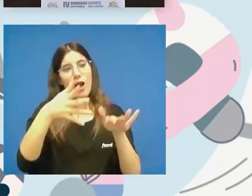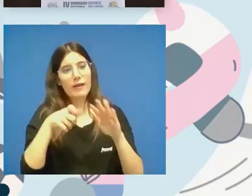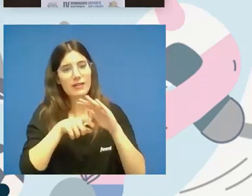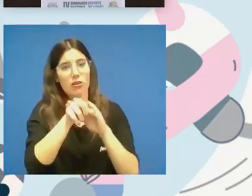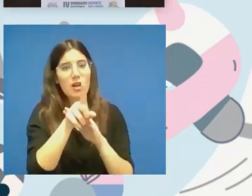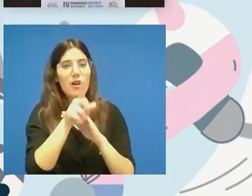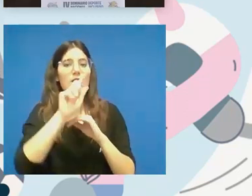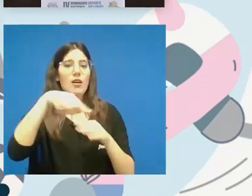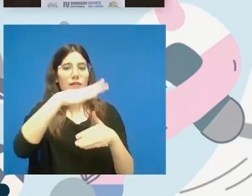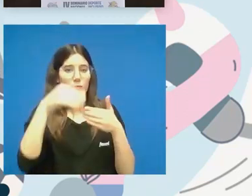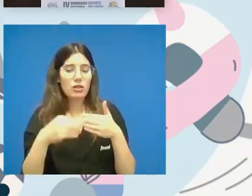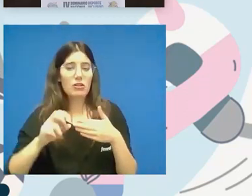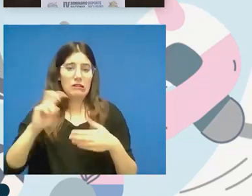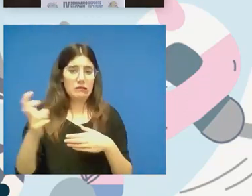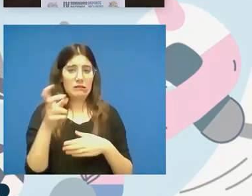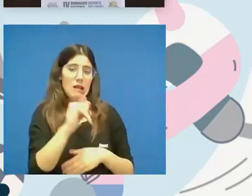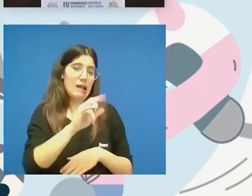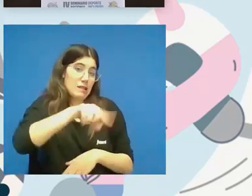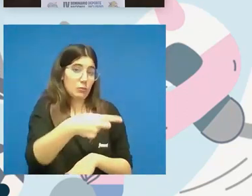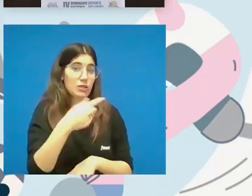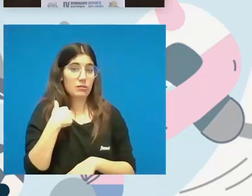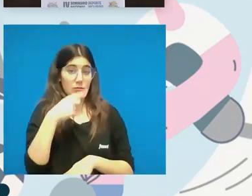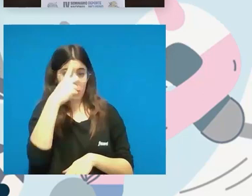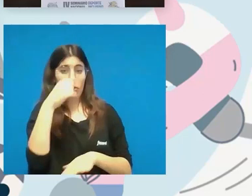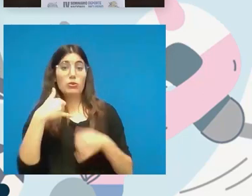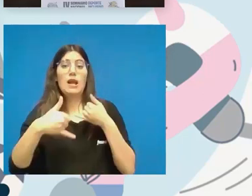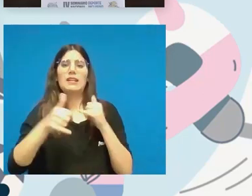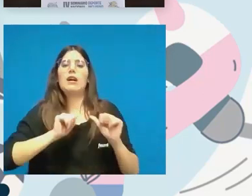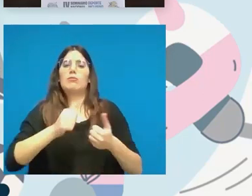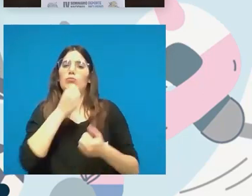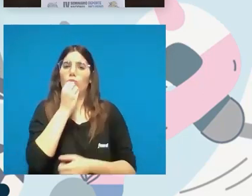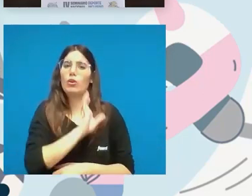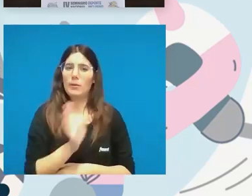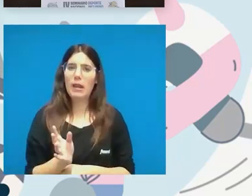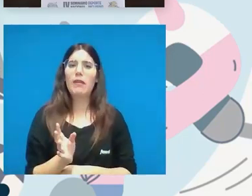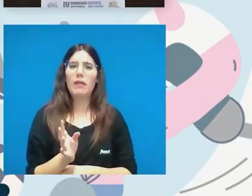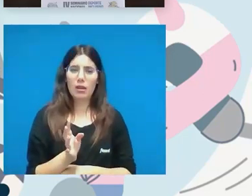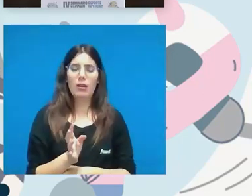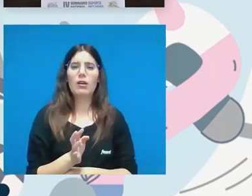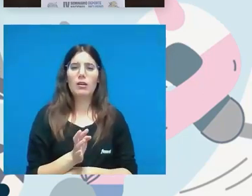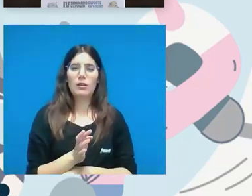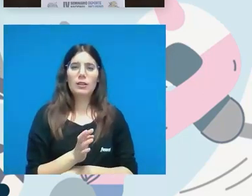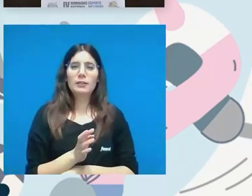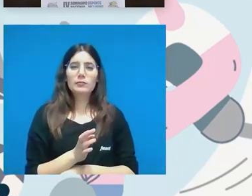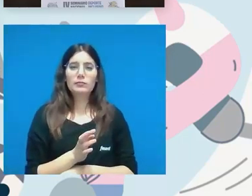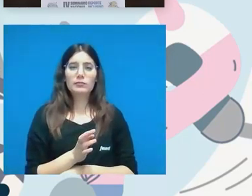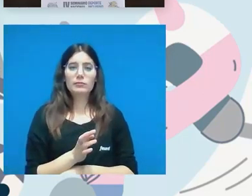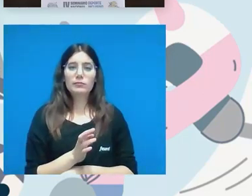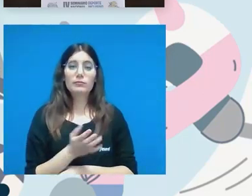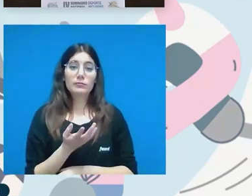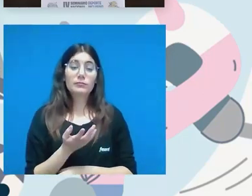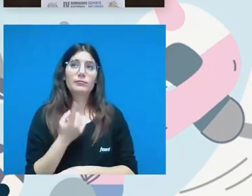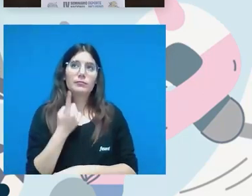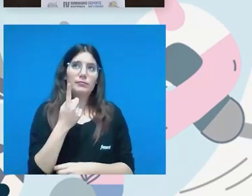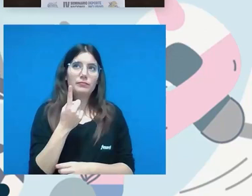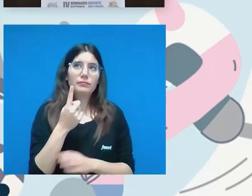disposiciones etcétera es una buena línea de comienzo es una buena una buena bueno es un buen